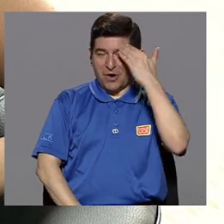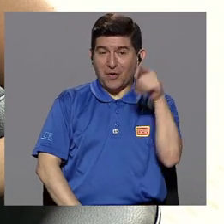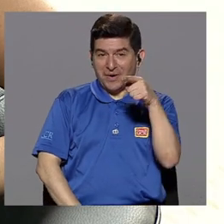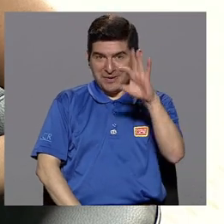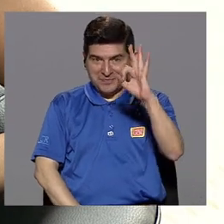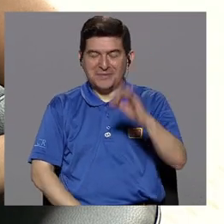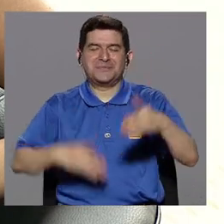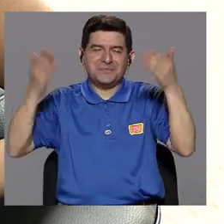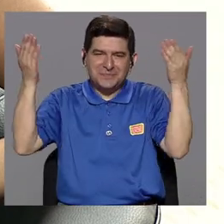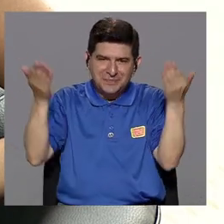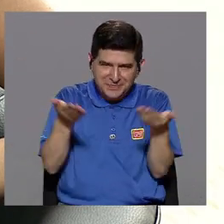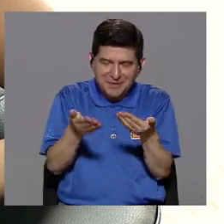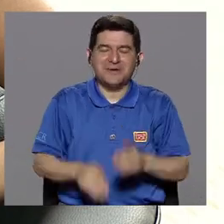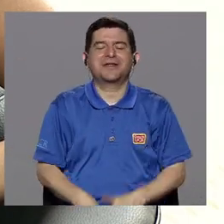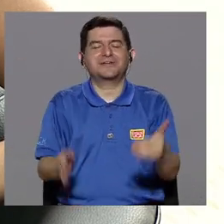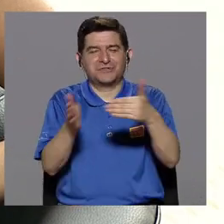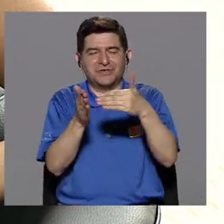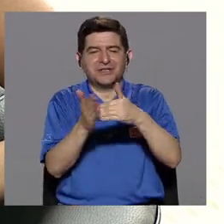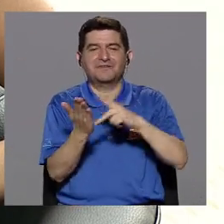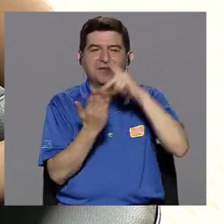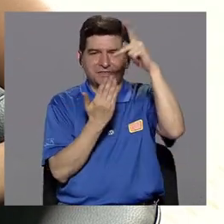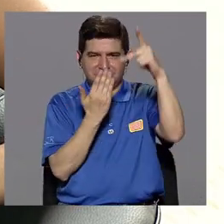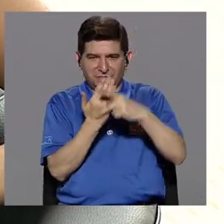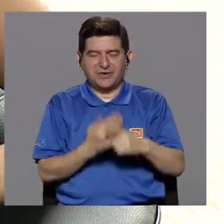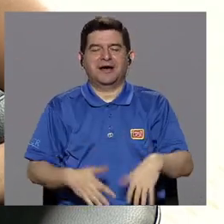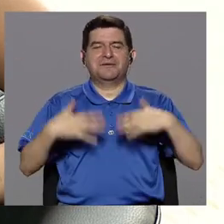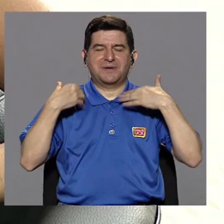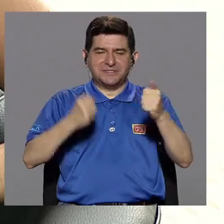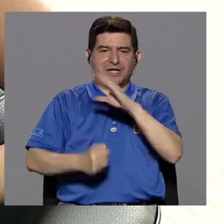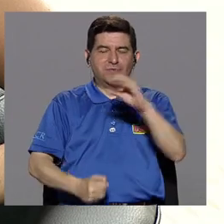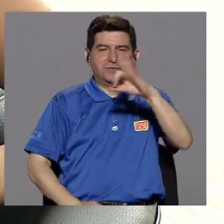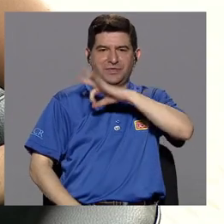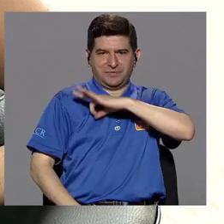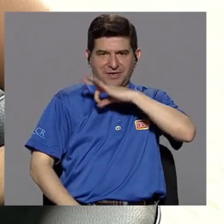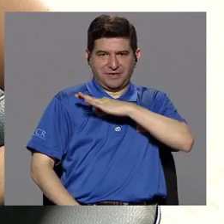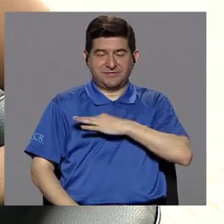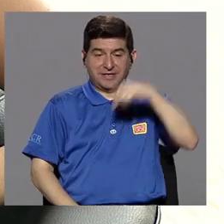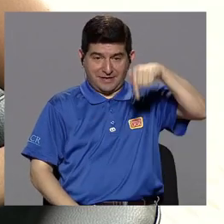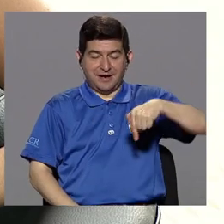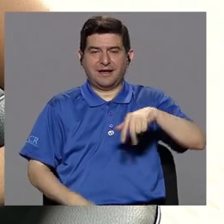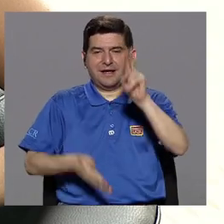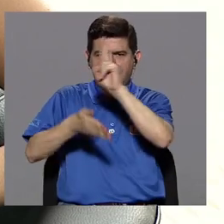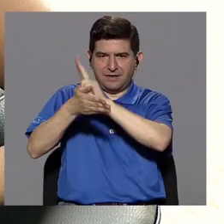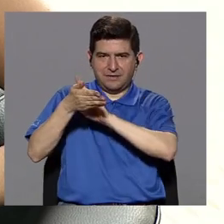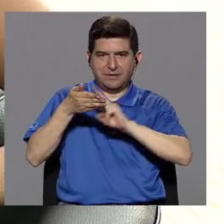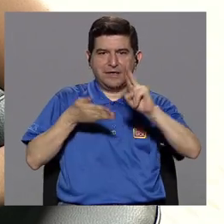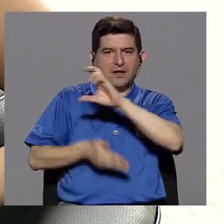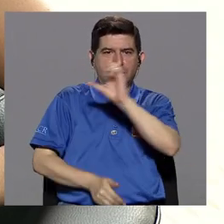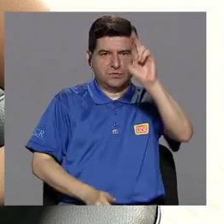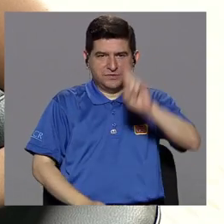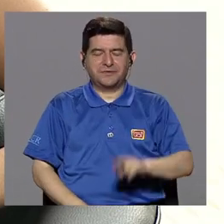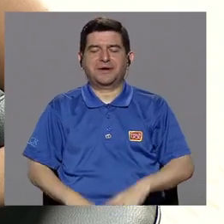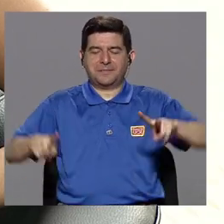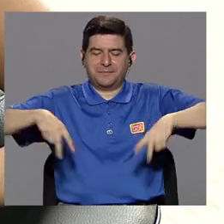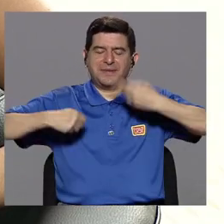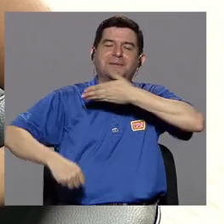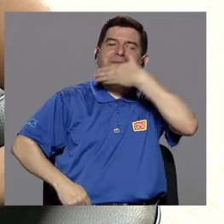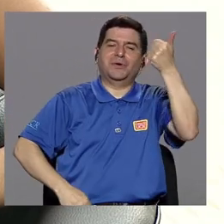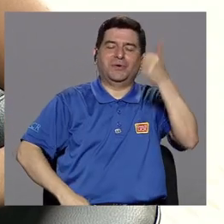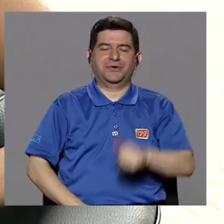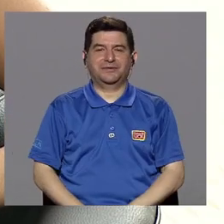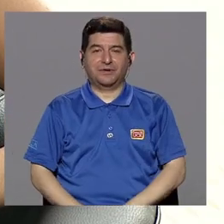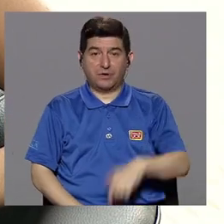Hola, ¿qué tal? Bienvenidos y bienvenidas una vez más a su revista de salud y bienestar de la Universidad de Costa Rica, Vivir Mejor.